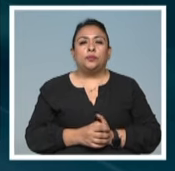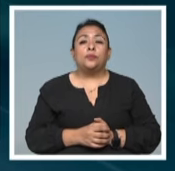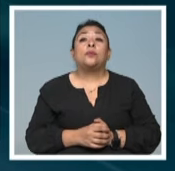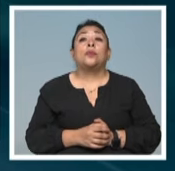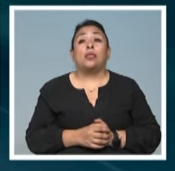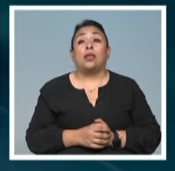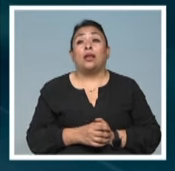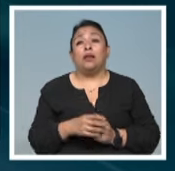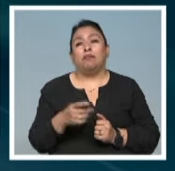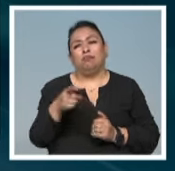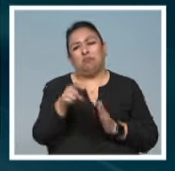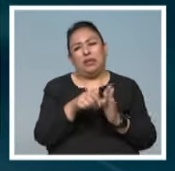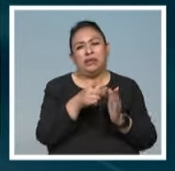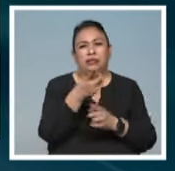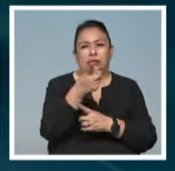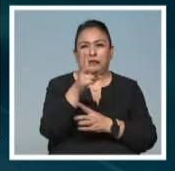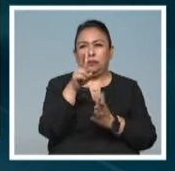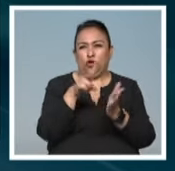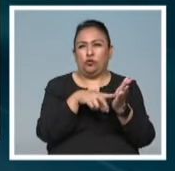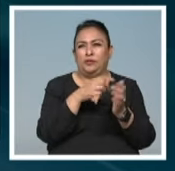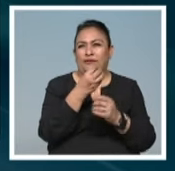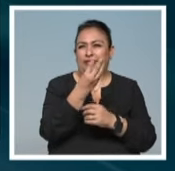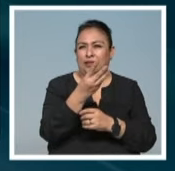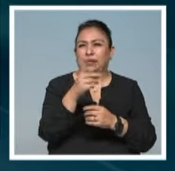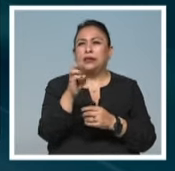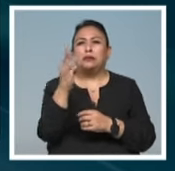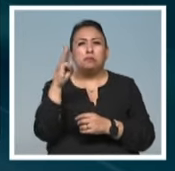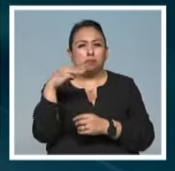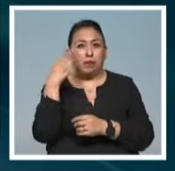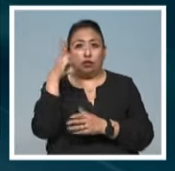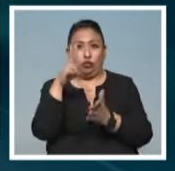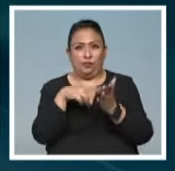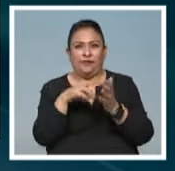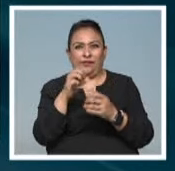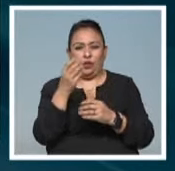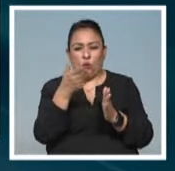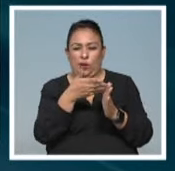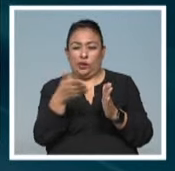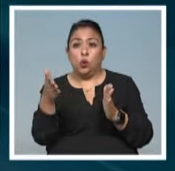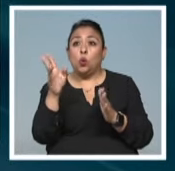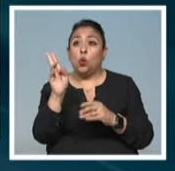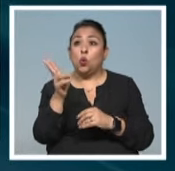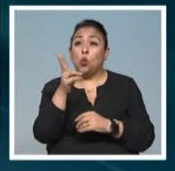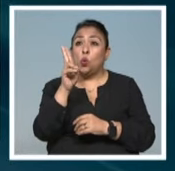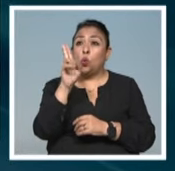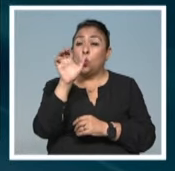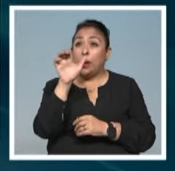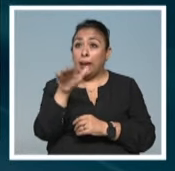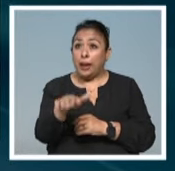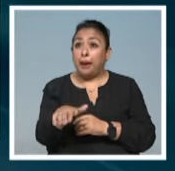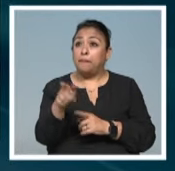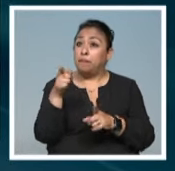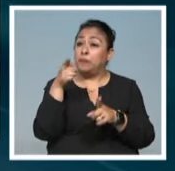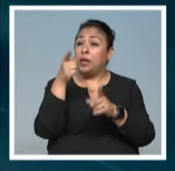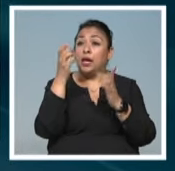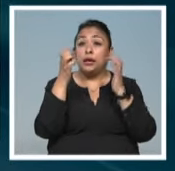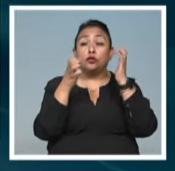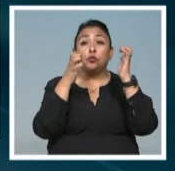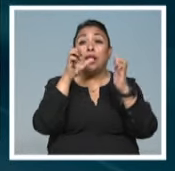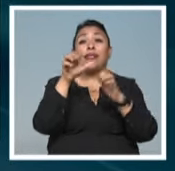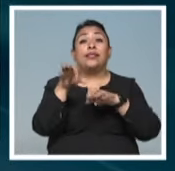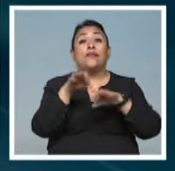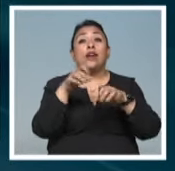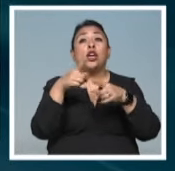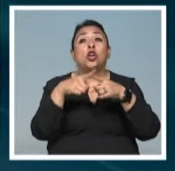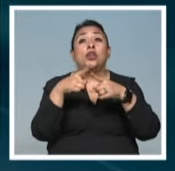Entre los meses de diciembre de 2023 y marzo de este año, la Universidad Autónoma Metropolitana dedicó una exposición al